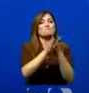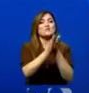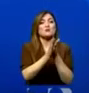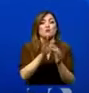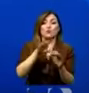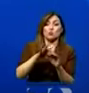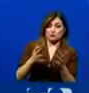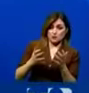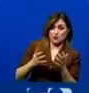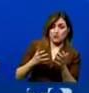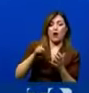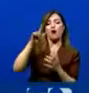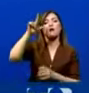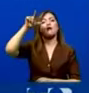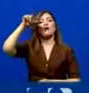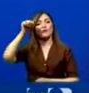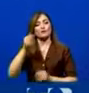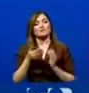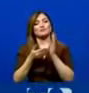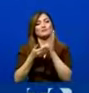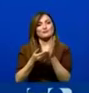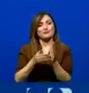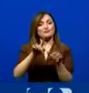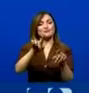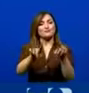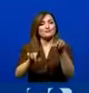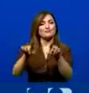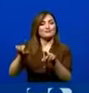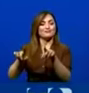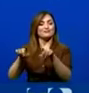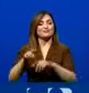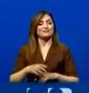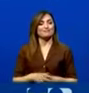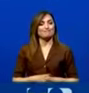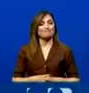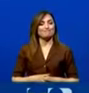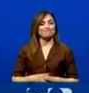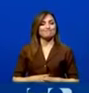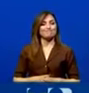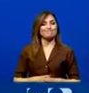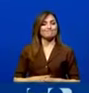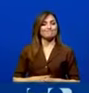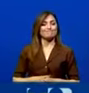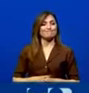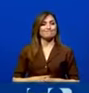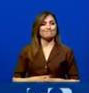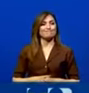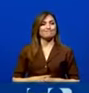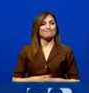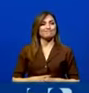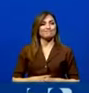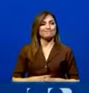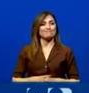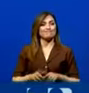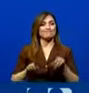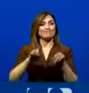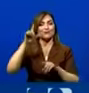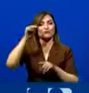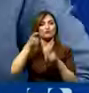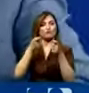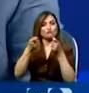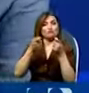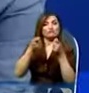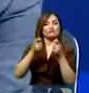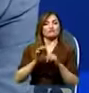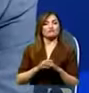votos el gobierno debe otorgarles algunas, algunas, comillas, condiciones de gobernabilidad. ¿O